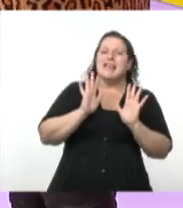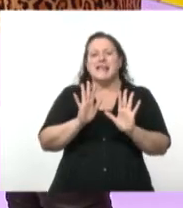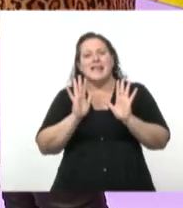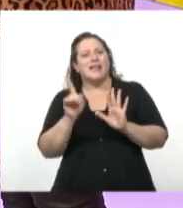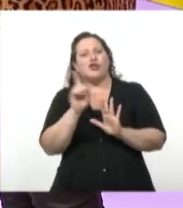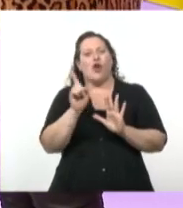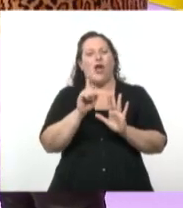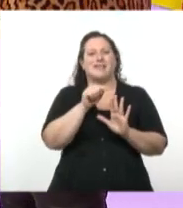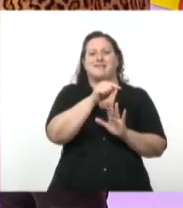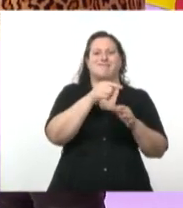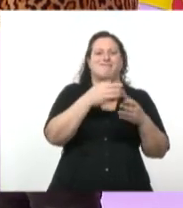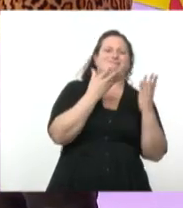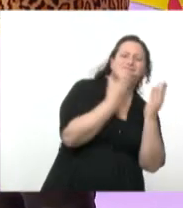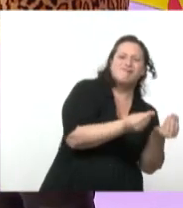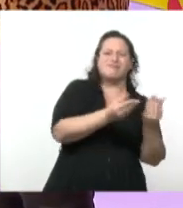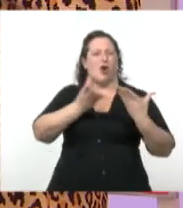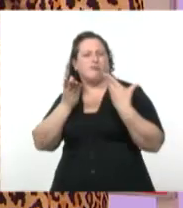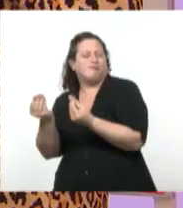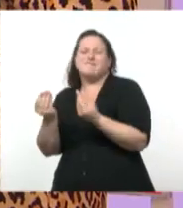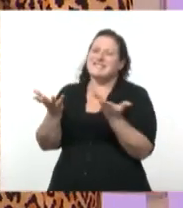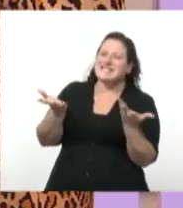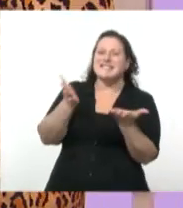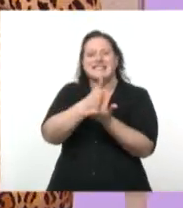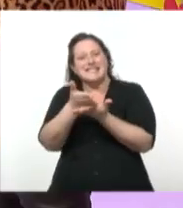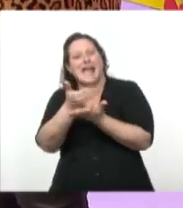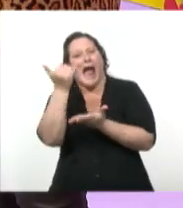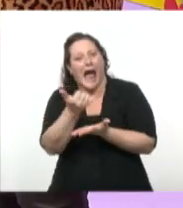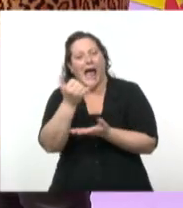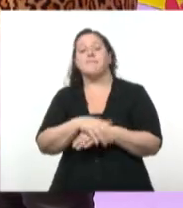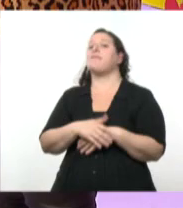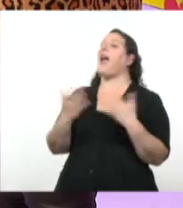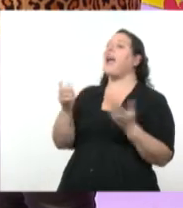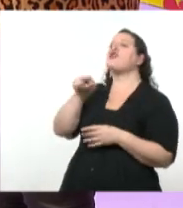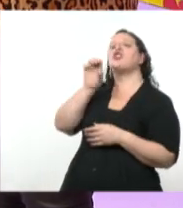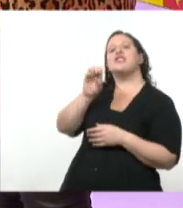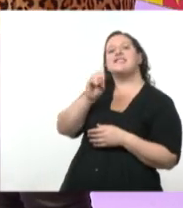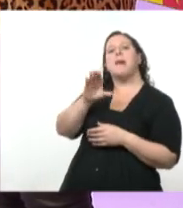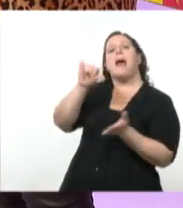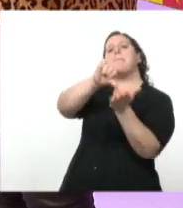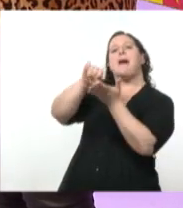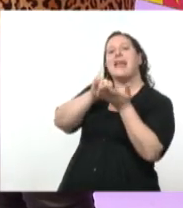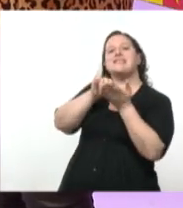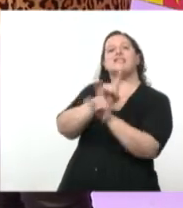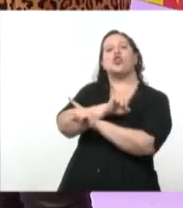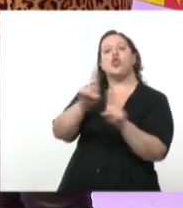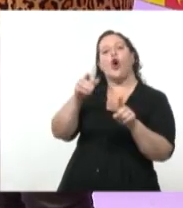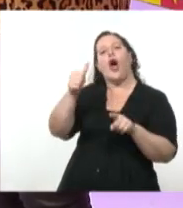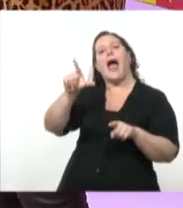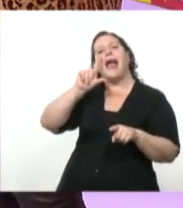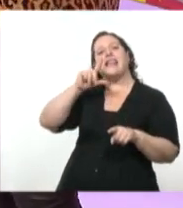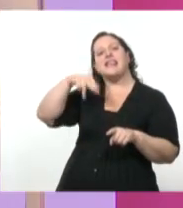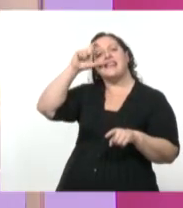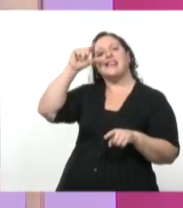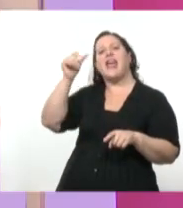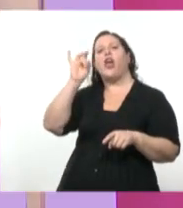alianza de países no alineados, que lo que buscan es, uno no sabía hasta dónde creerles, pero buscaban